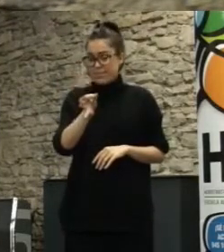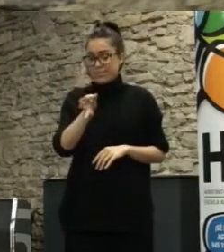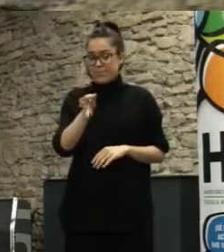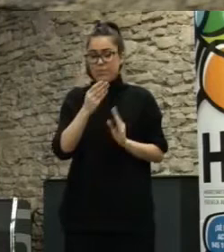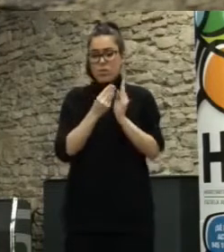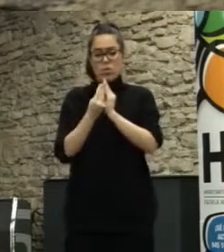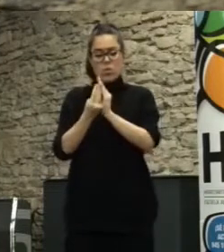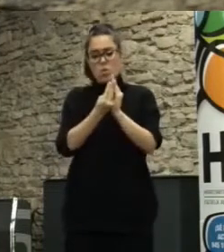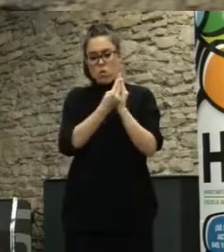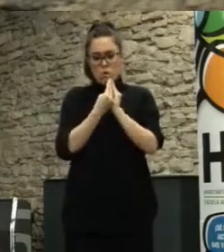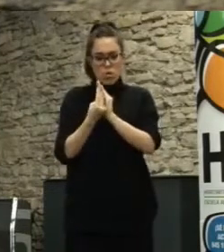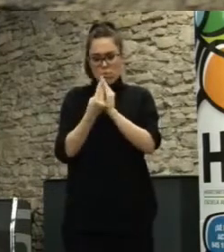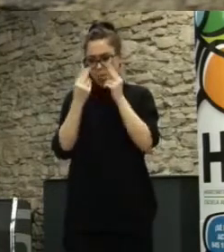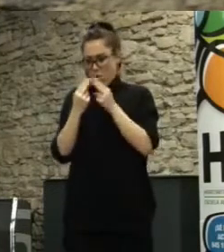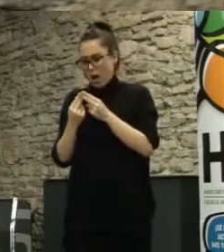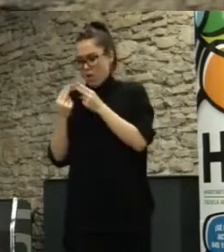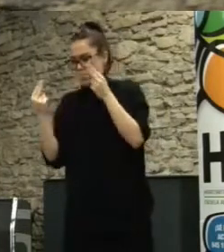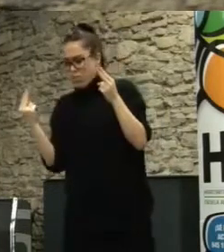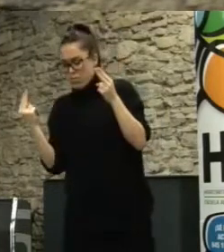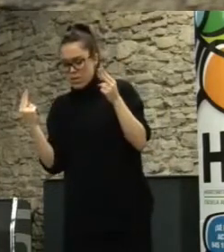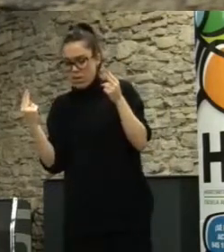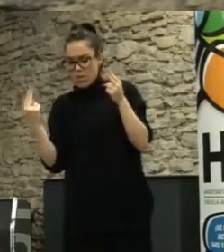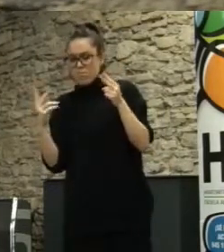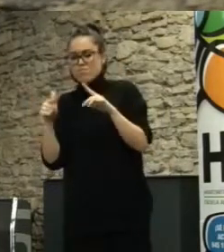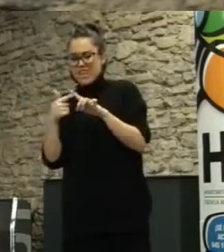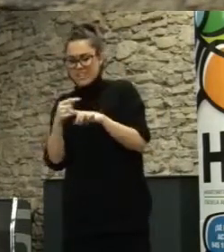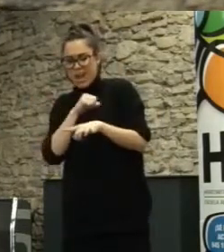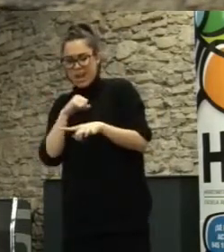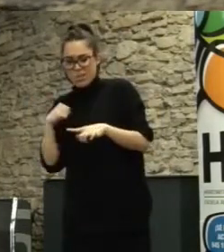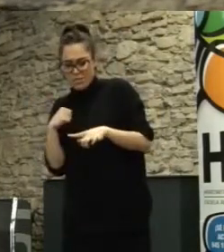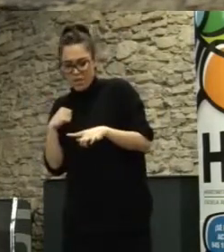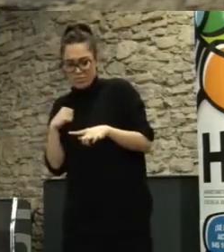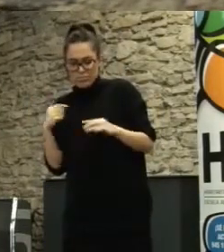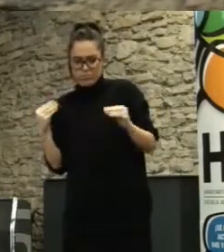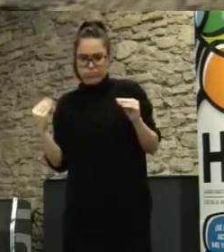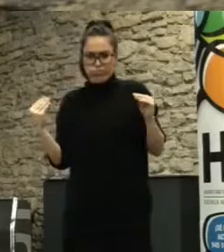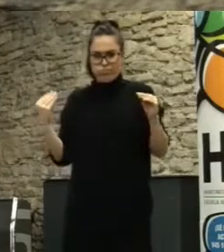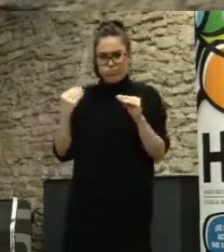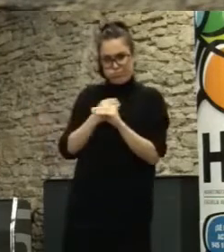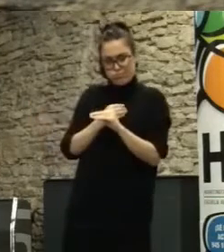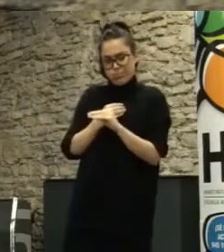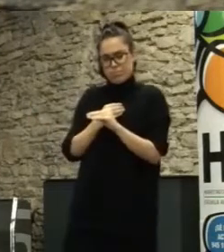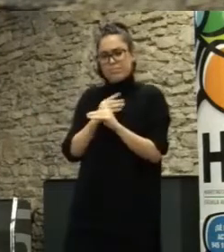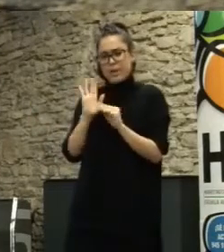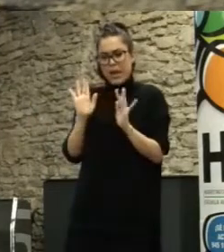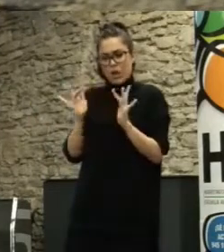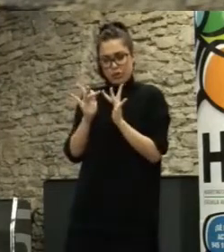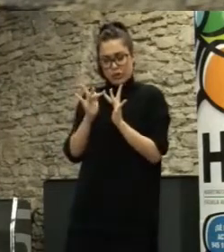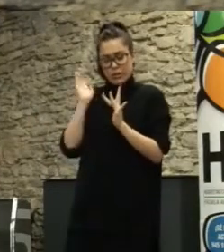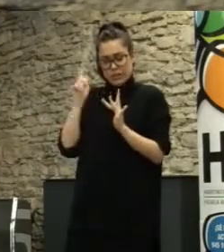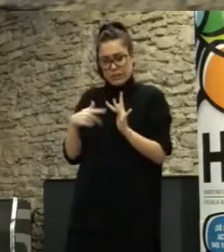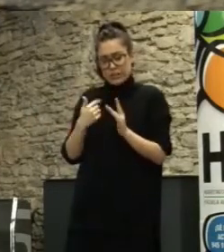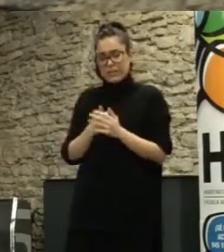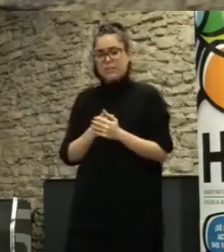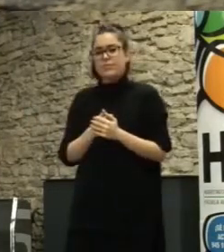común desborda lo público y desborda lo privado y no es antagonista con ellos en el sentido de que es un nuevo paradigma en el momento en la